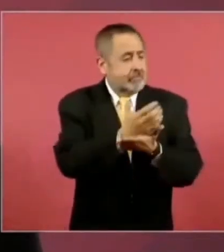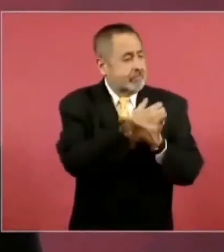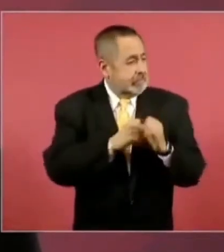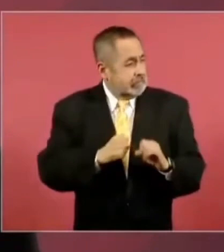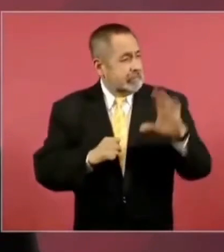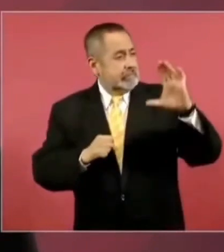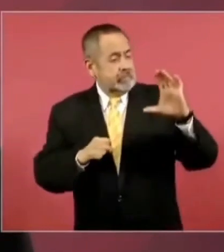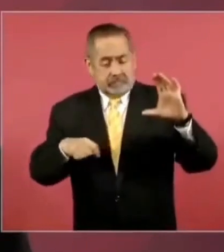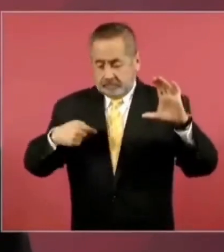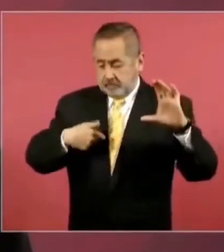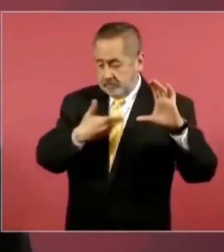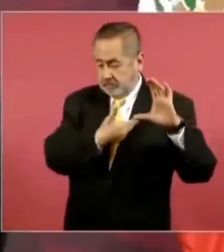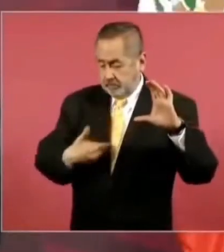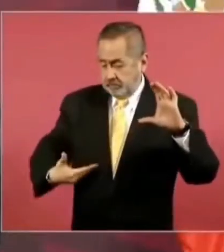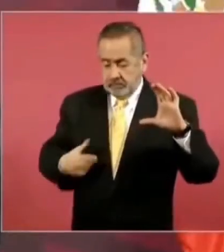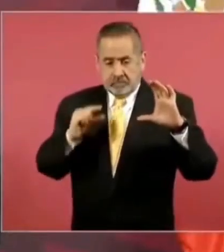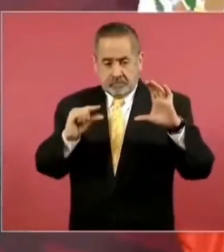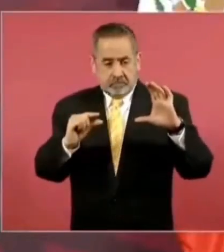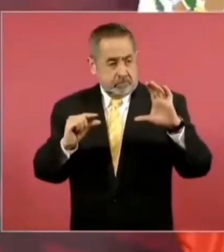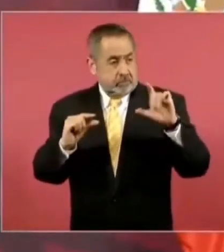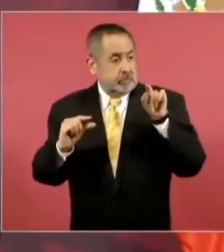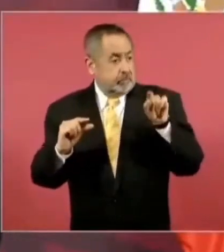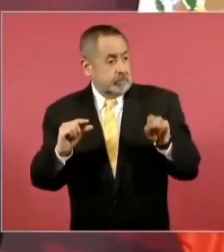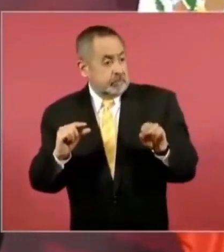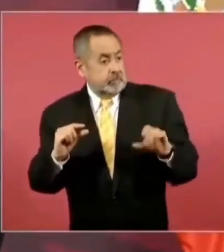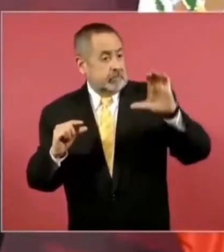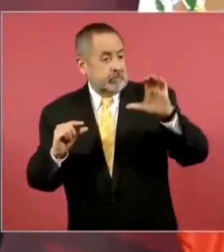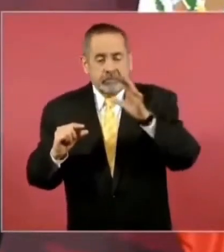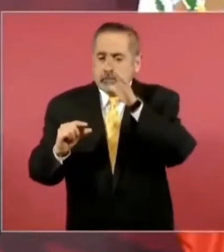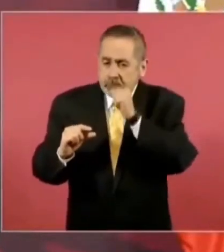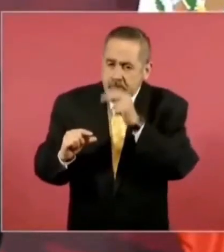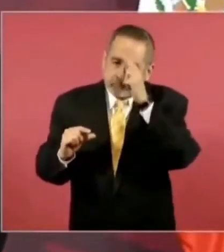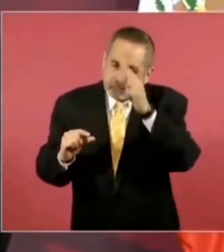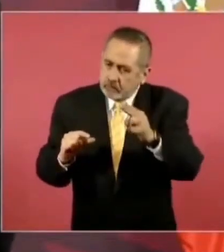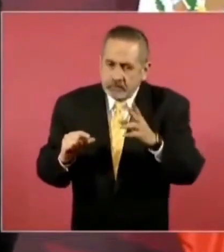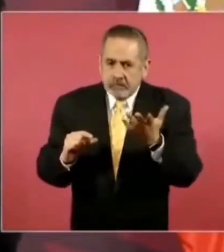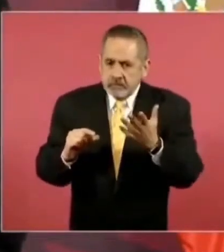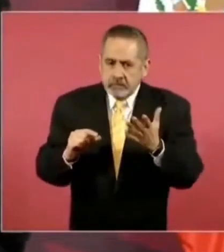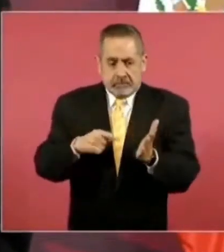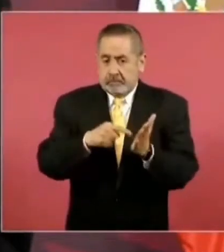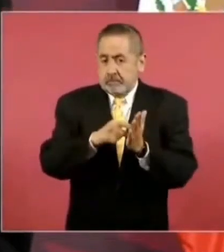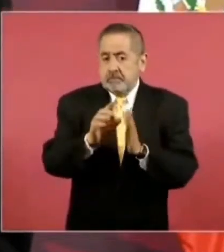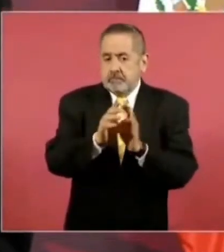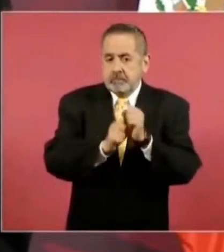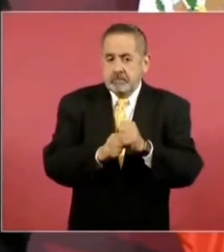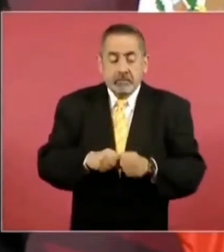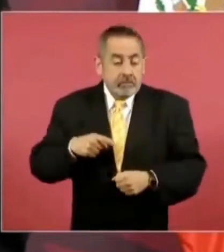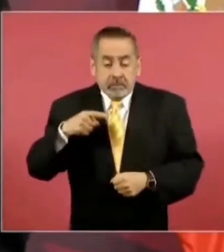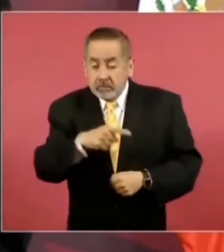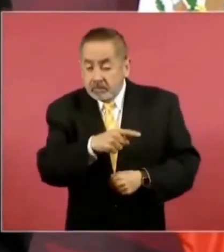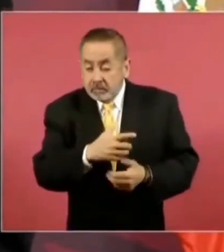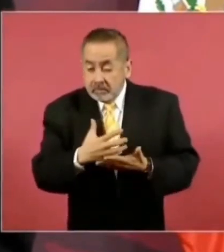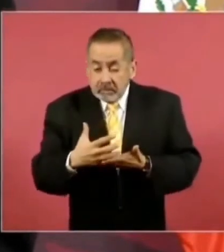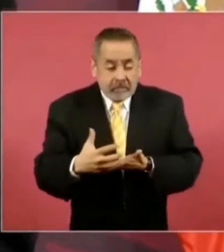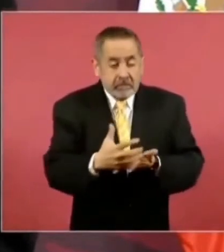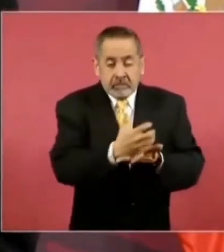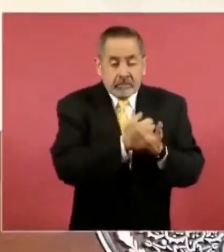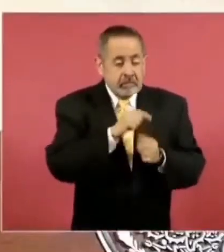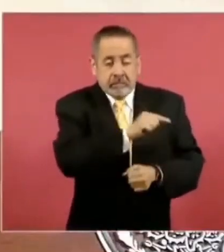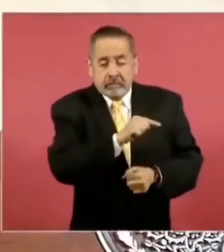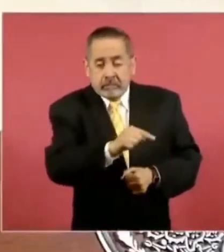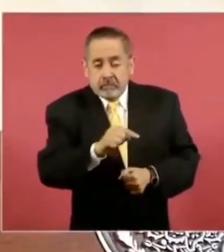obtiene el presidente de la República. ellos ganan en